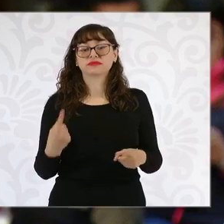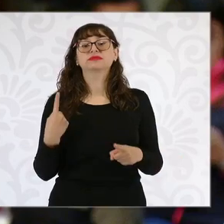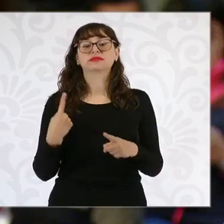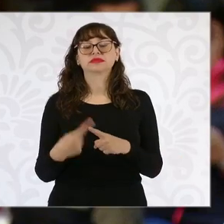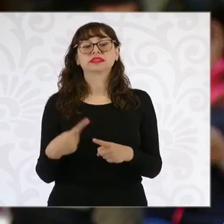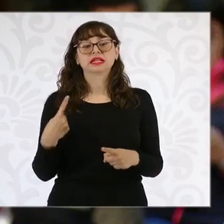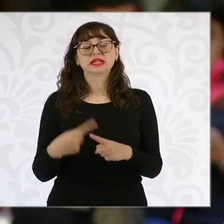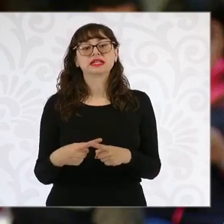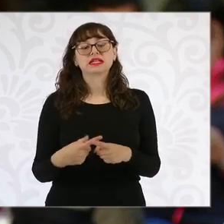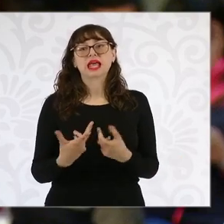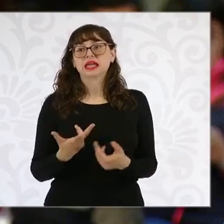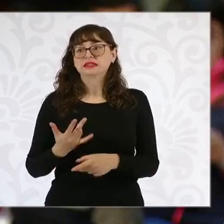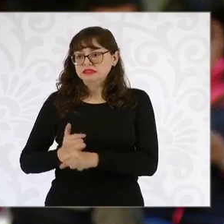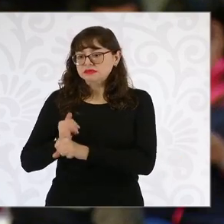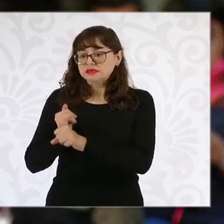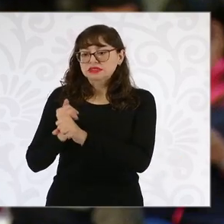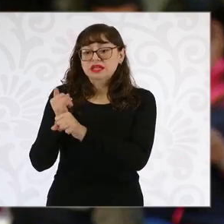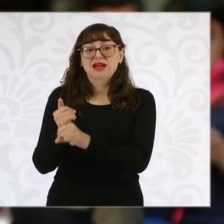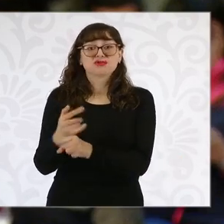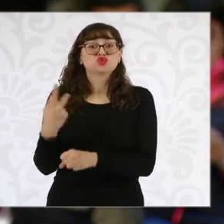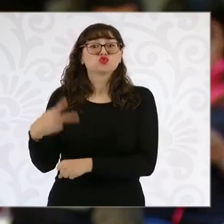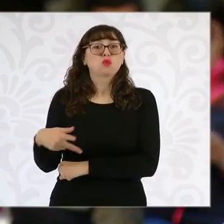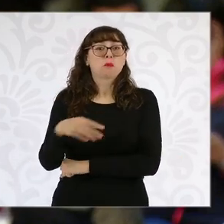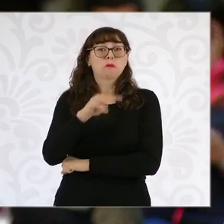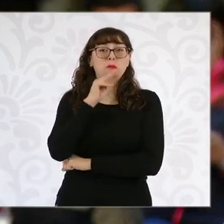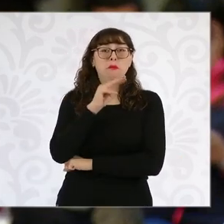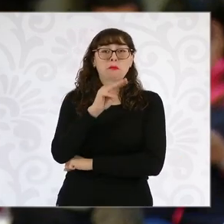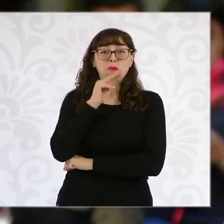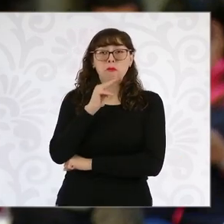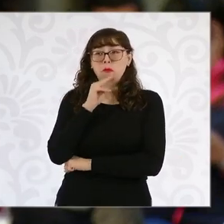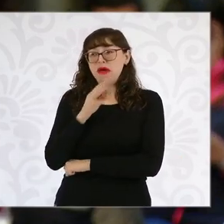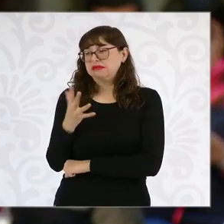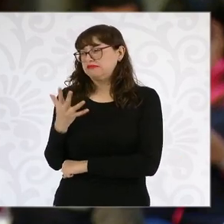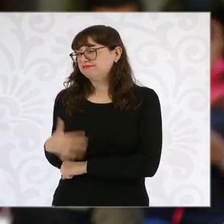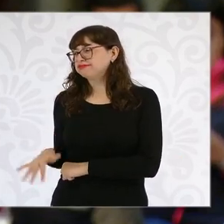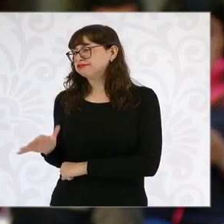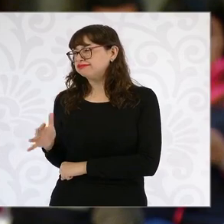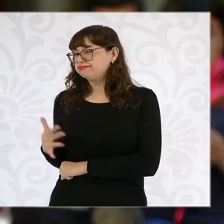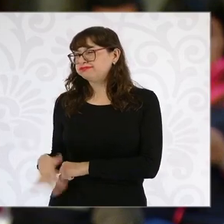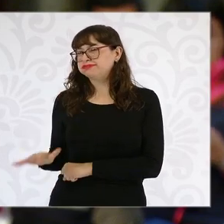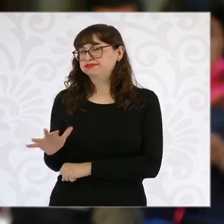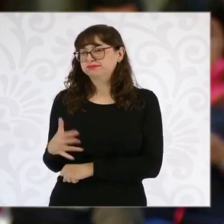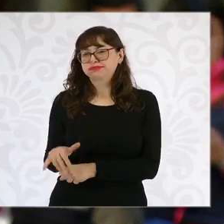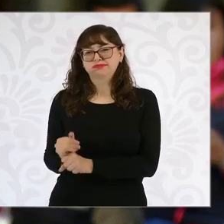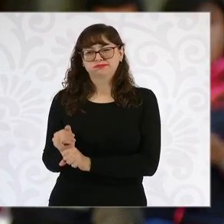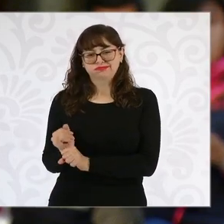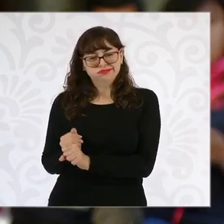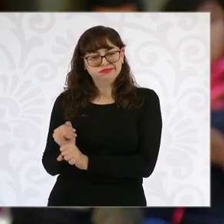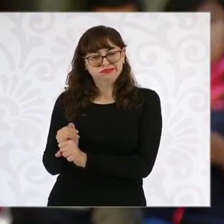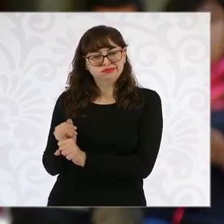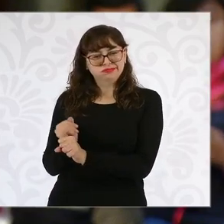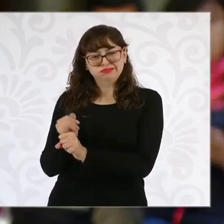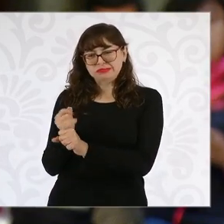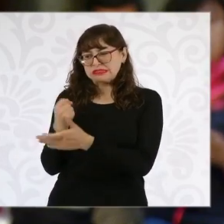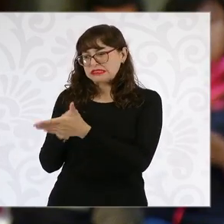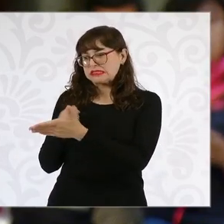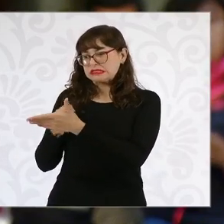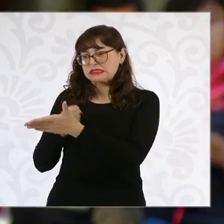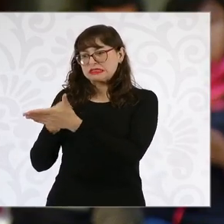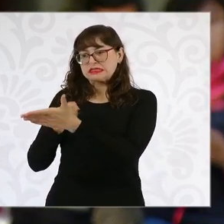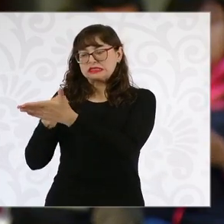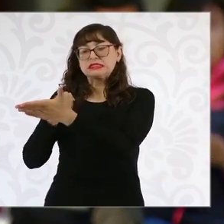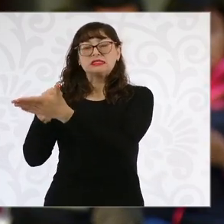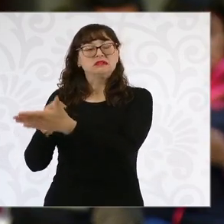la propia madre, Lourdes Mejía, que ha tocado puertas, ha recibido también la cerrazón de muchas,